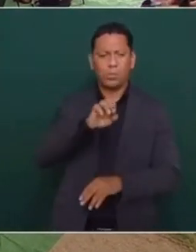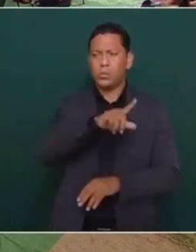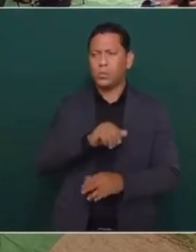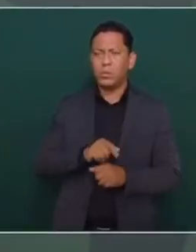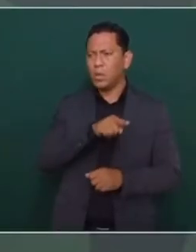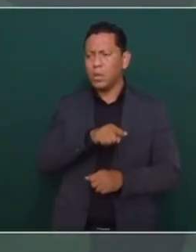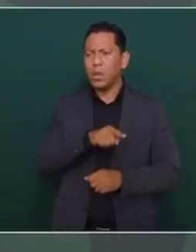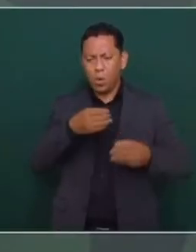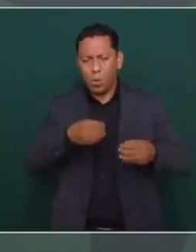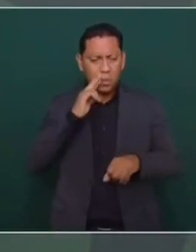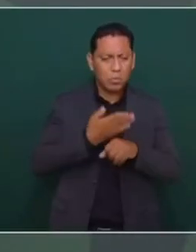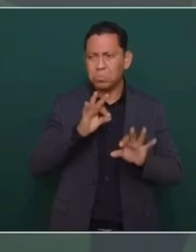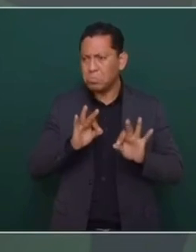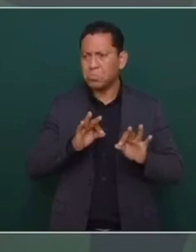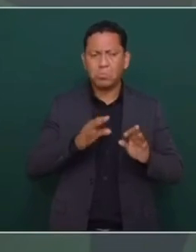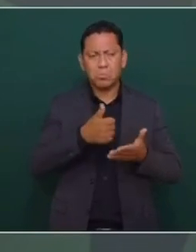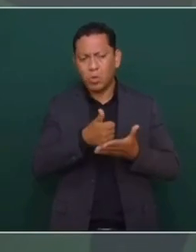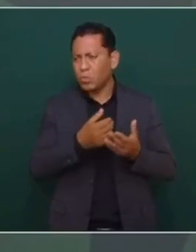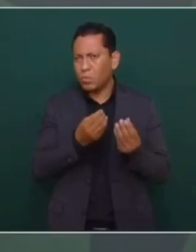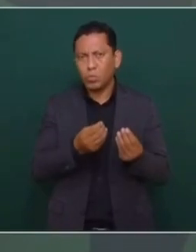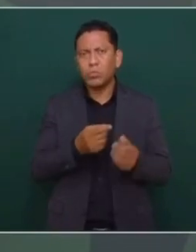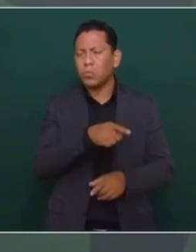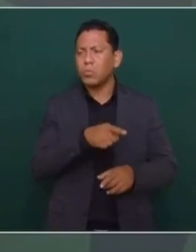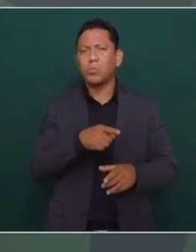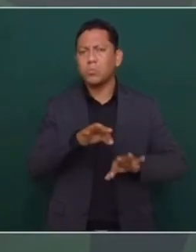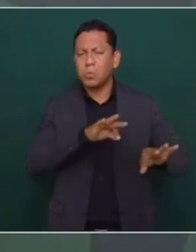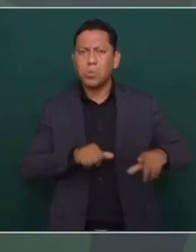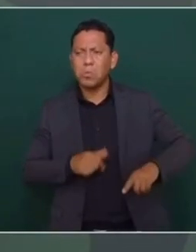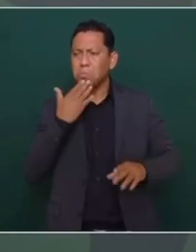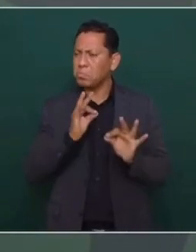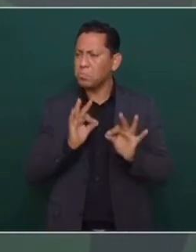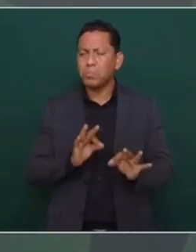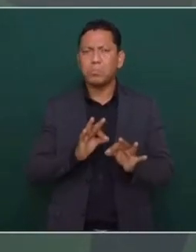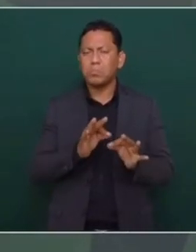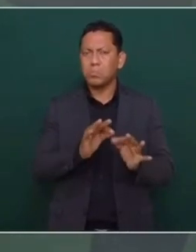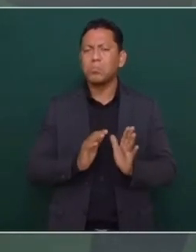está cumpliendo con su responsabilidad, nos ayuda mucho. Es un servidor público eficiente.